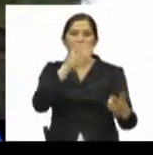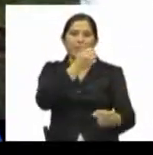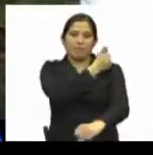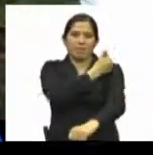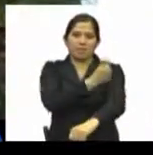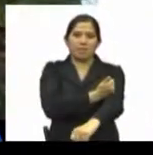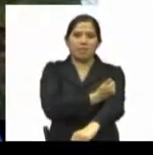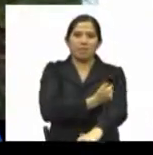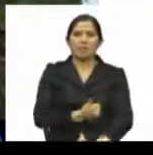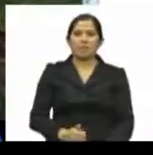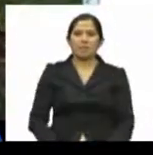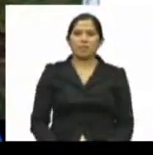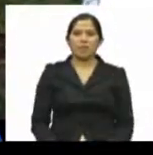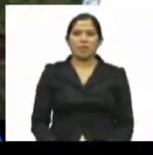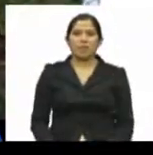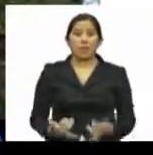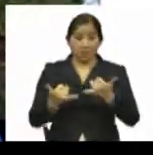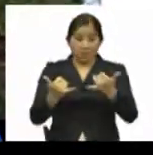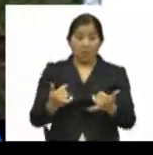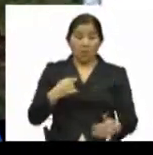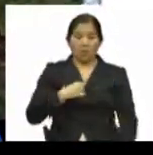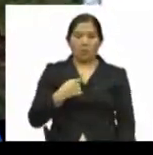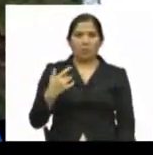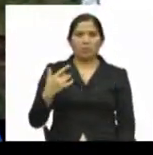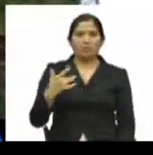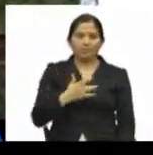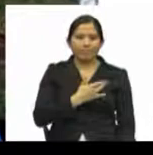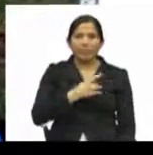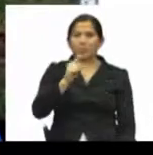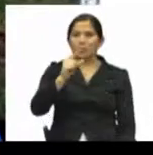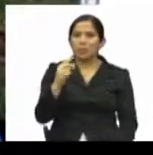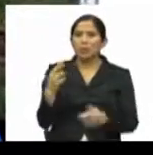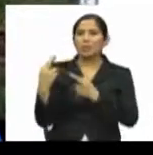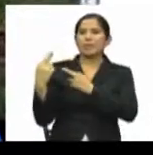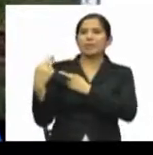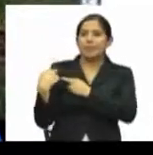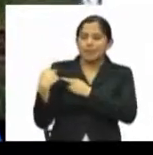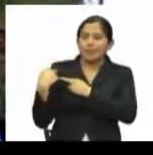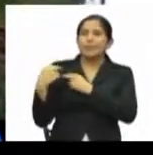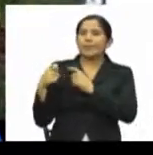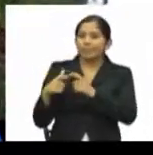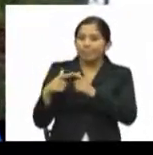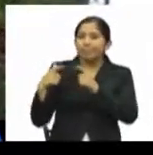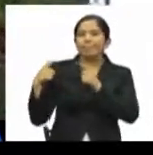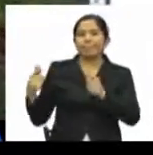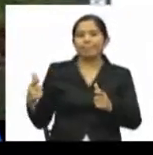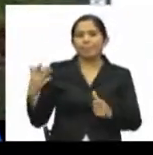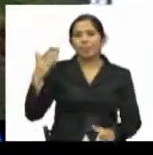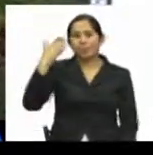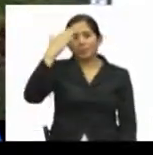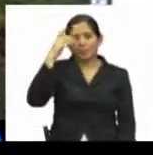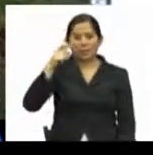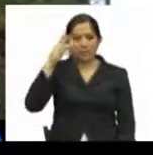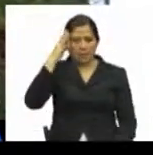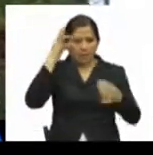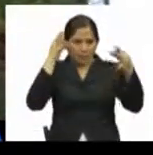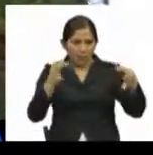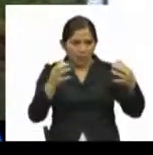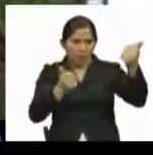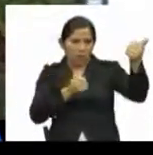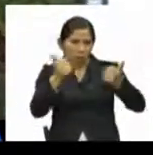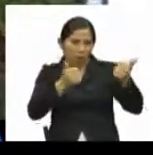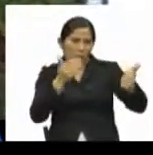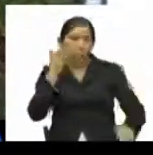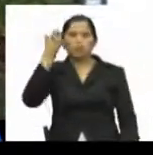momento es cierta responsabilidad bastante grande por decidir cuál será el futuro del país